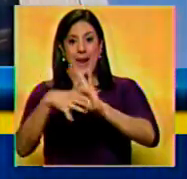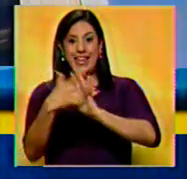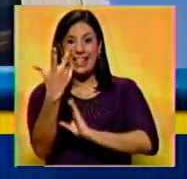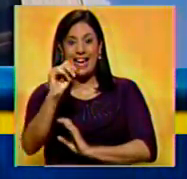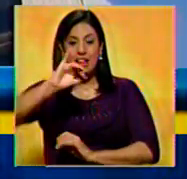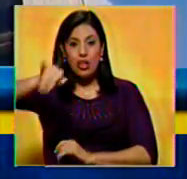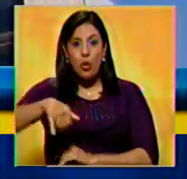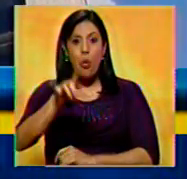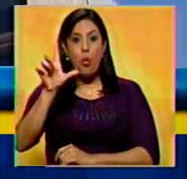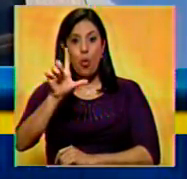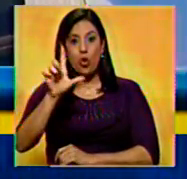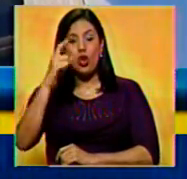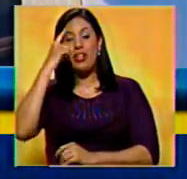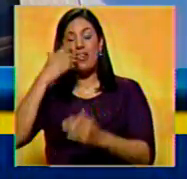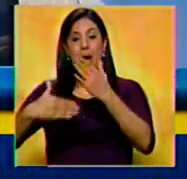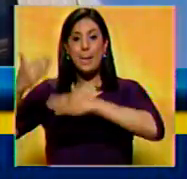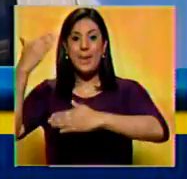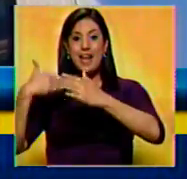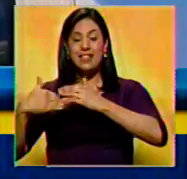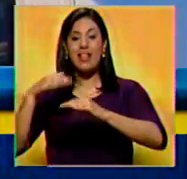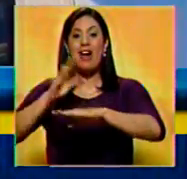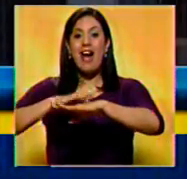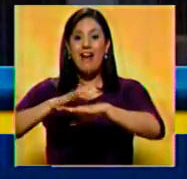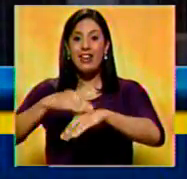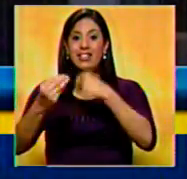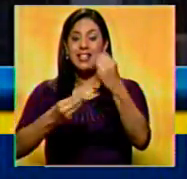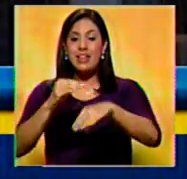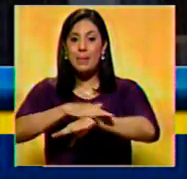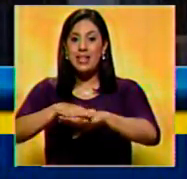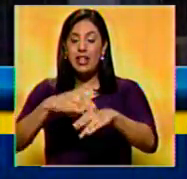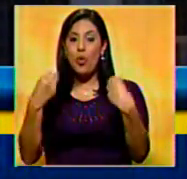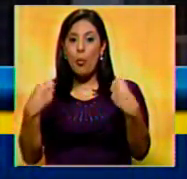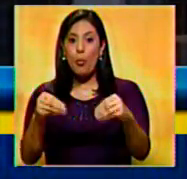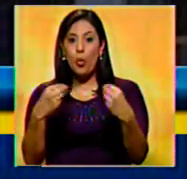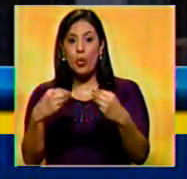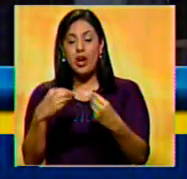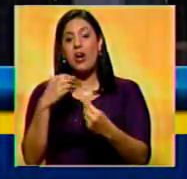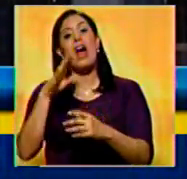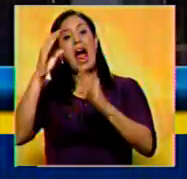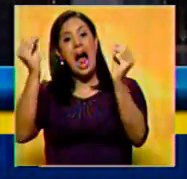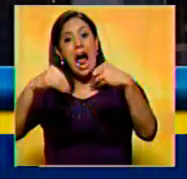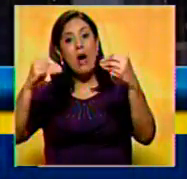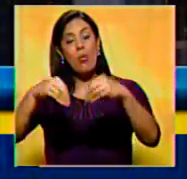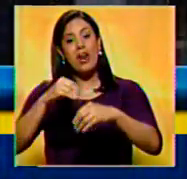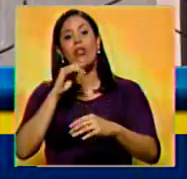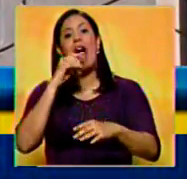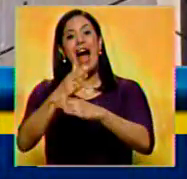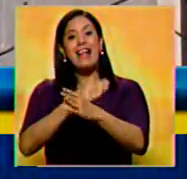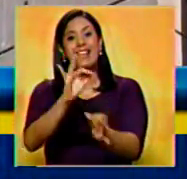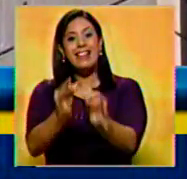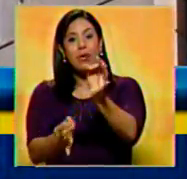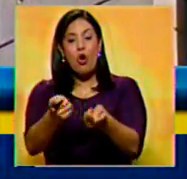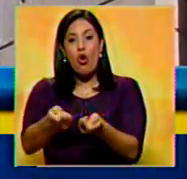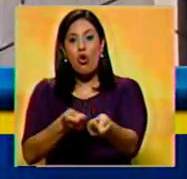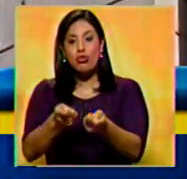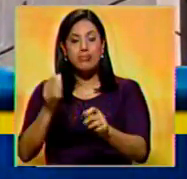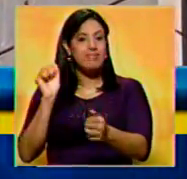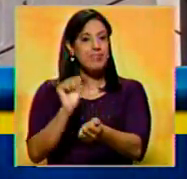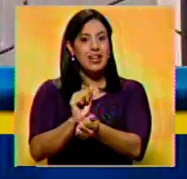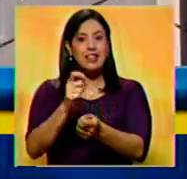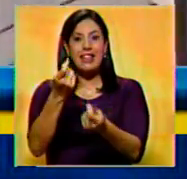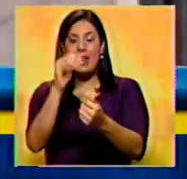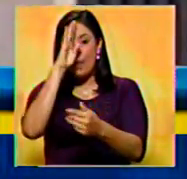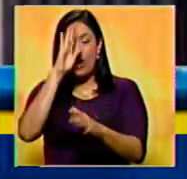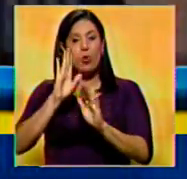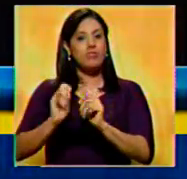30 de julio. En días pasados, ante la solicitud realizada por el Ministerio Público, fue acordada por el mencionado tribunal la medida de congelamiento de